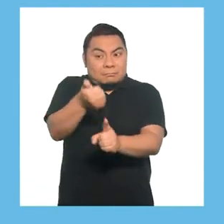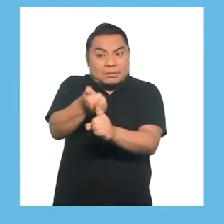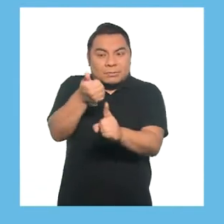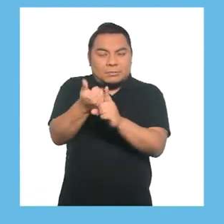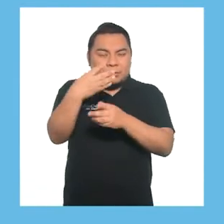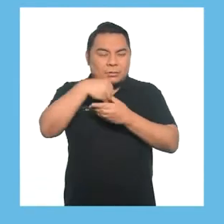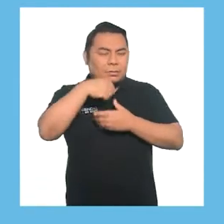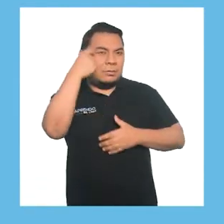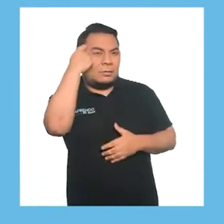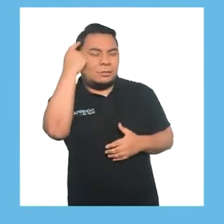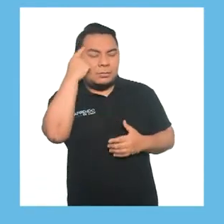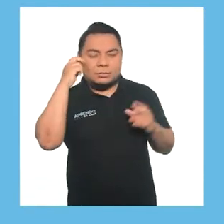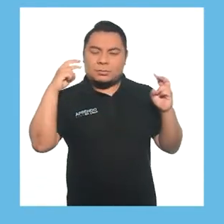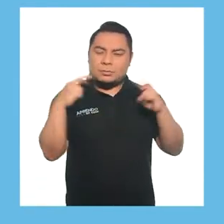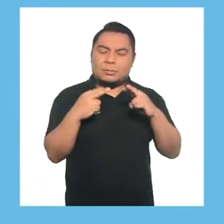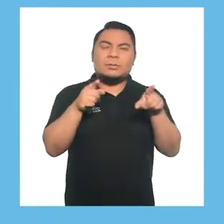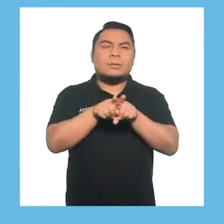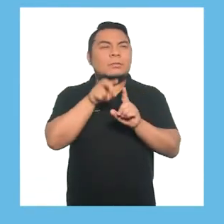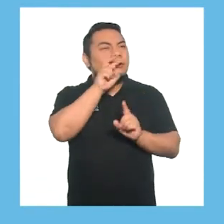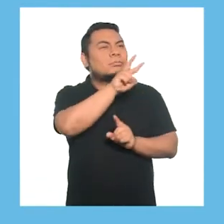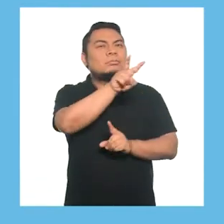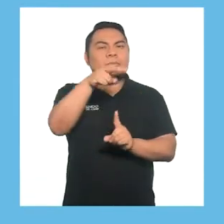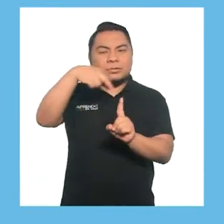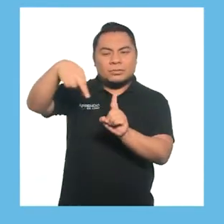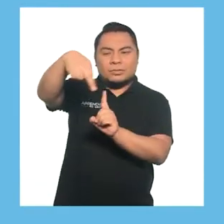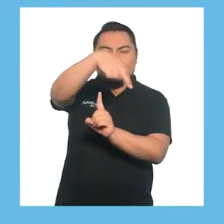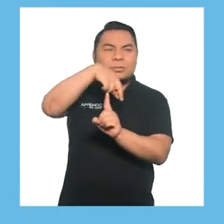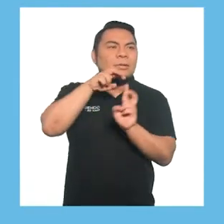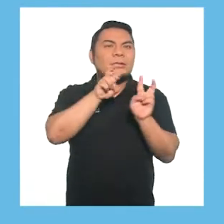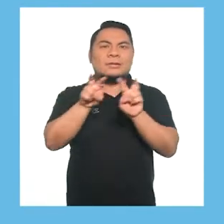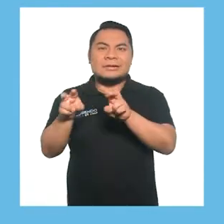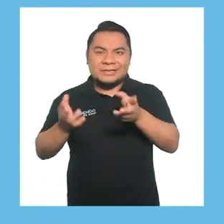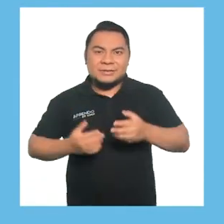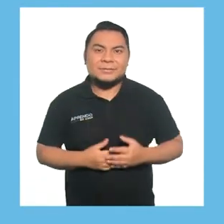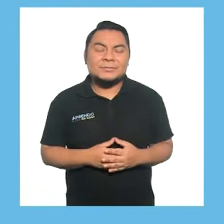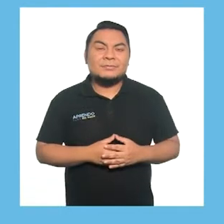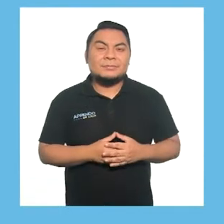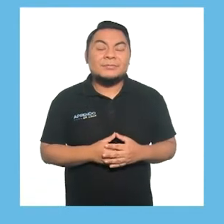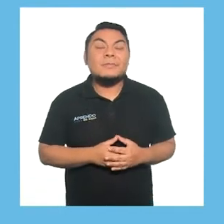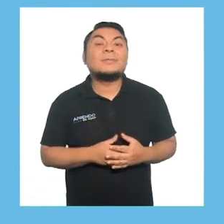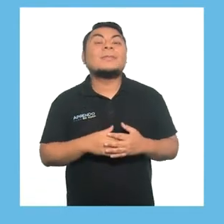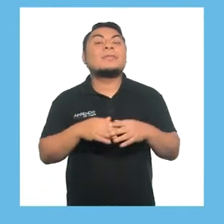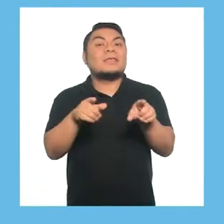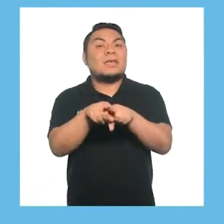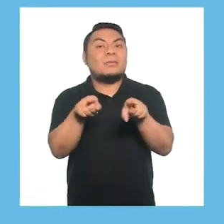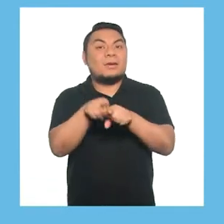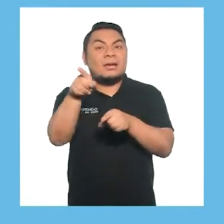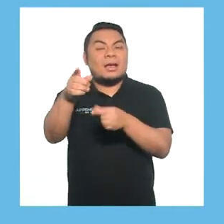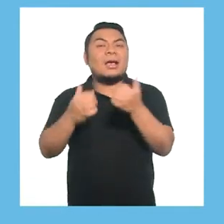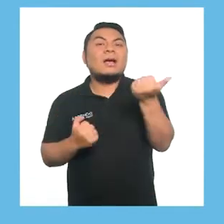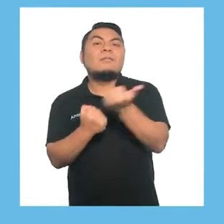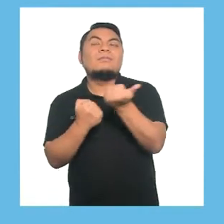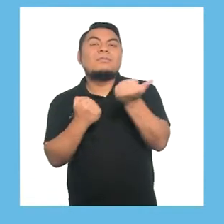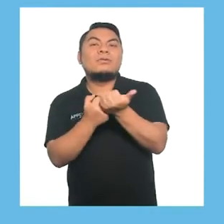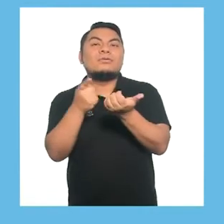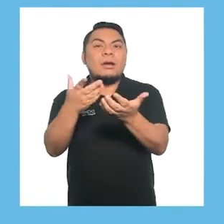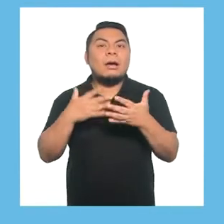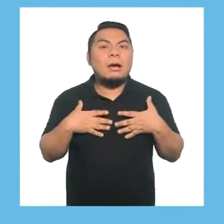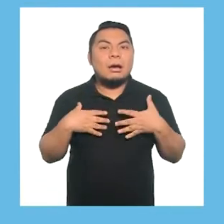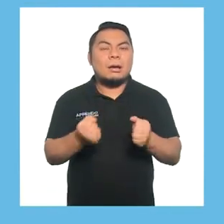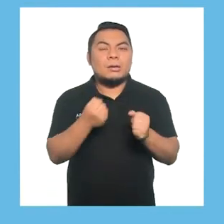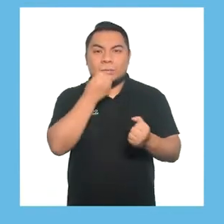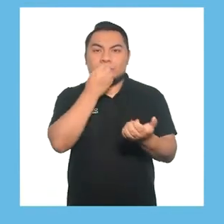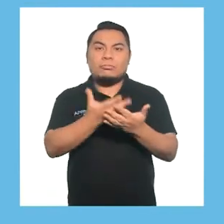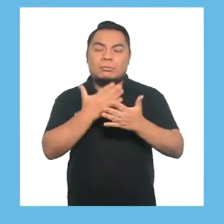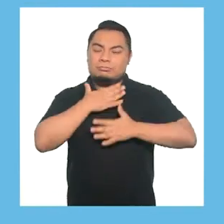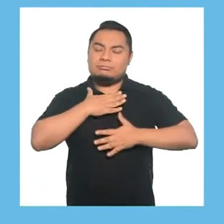ellos mismos y de su relación con el entorno que les rodea. También apoyan la salud